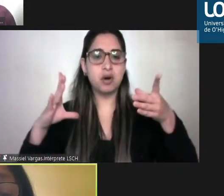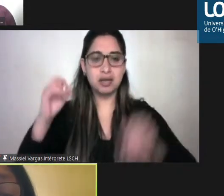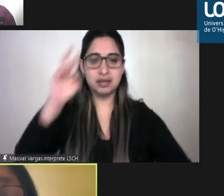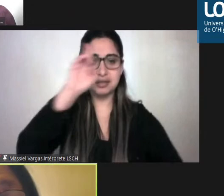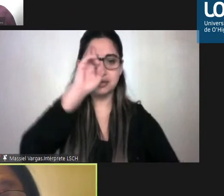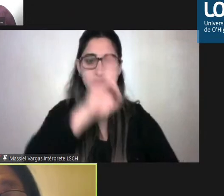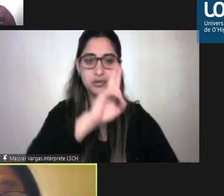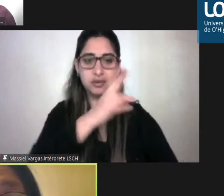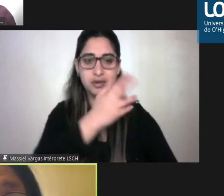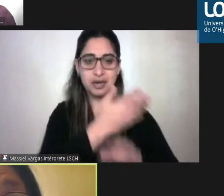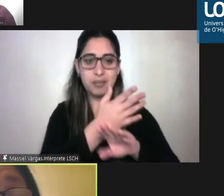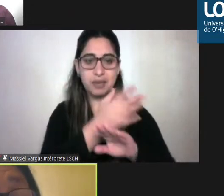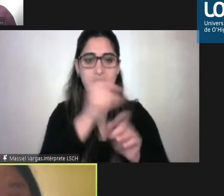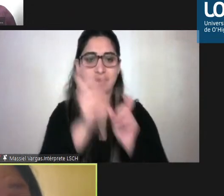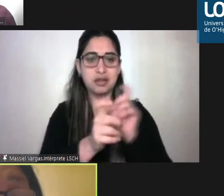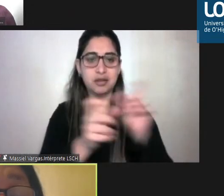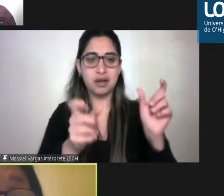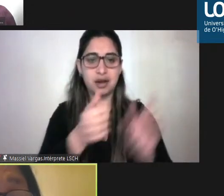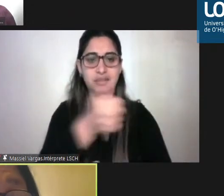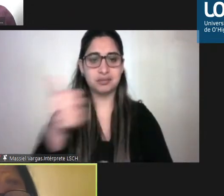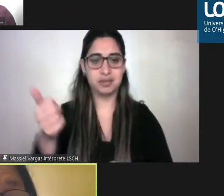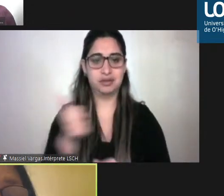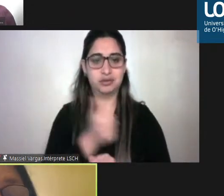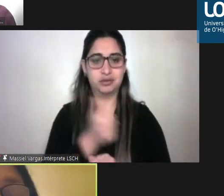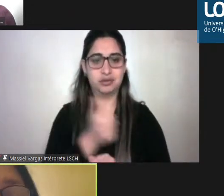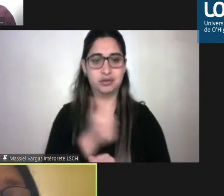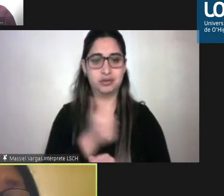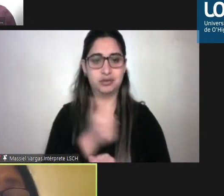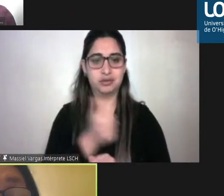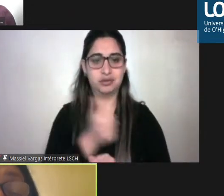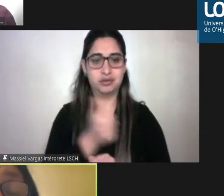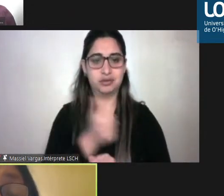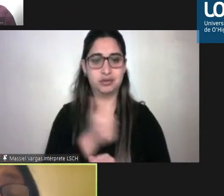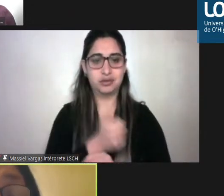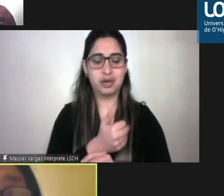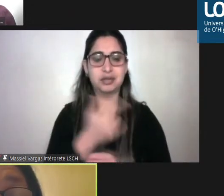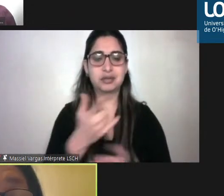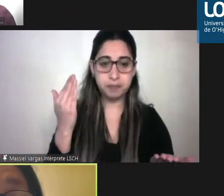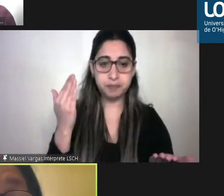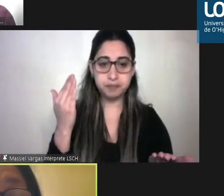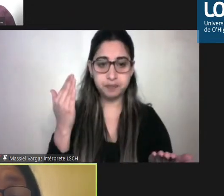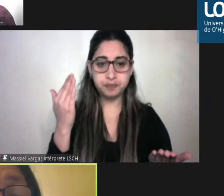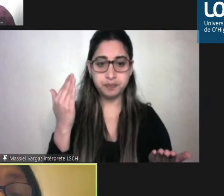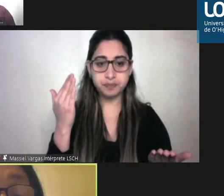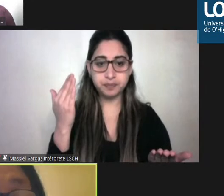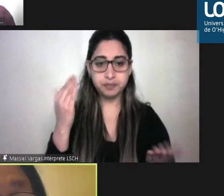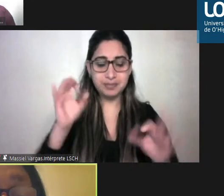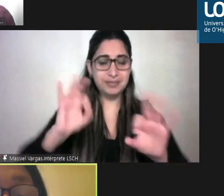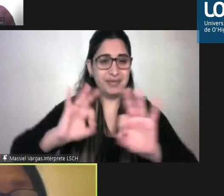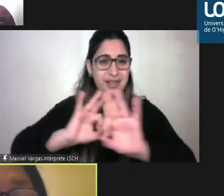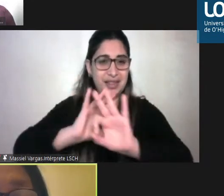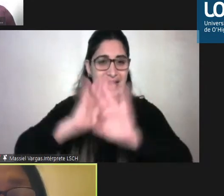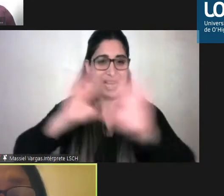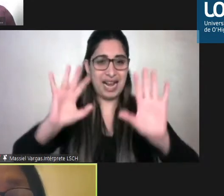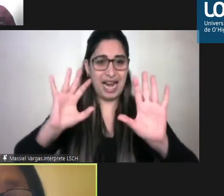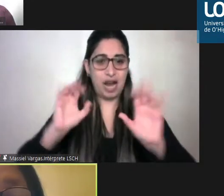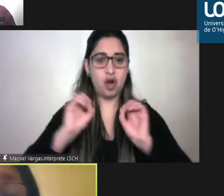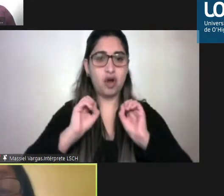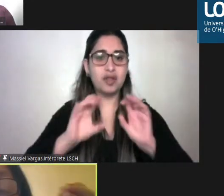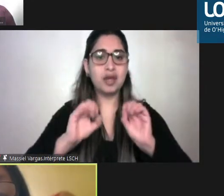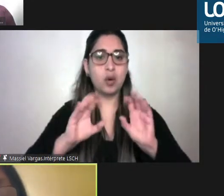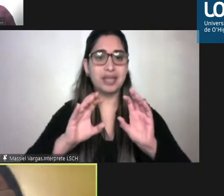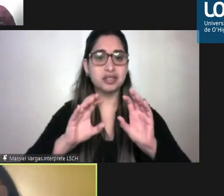dignificación de todos y todas por eso también en esa constitución debe quedar claro la educación debe ser